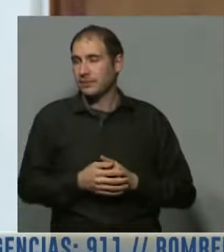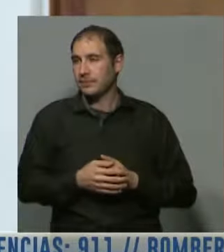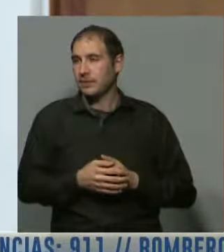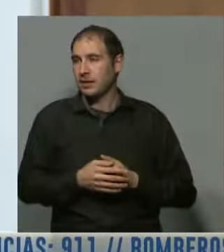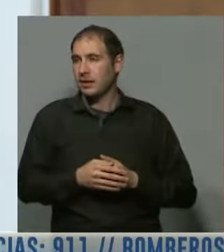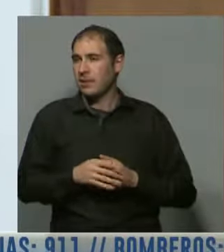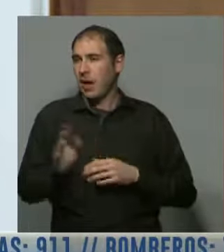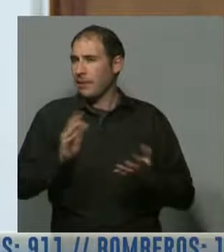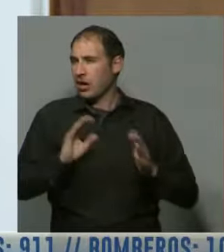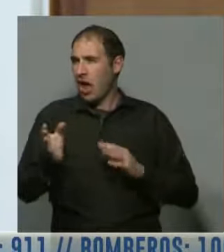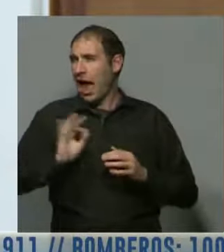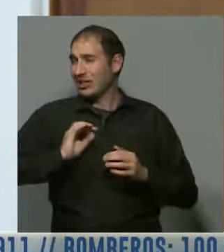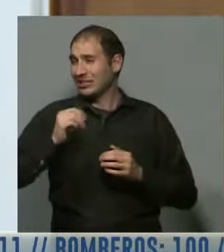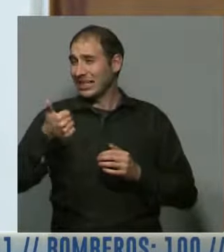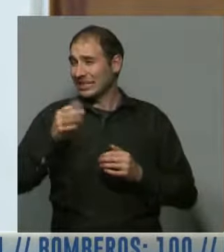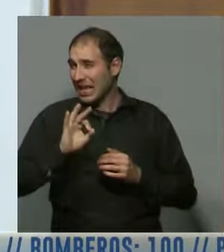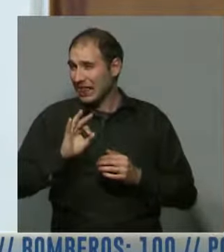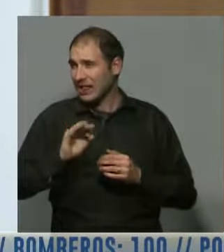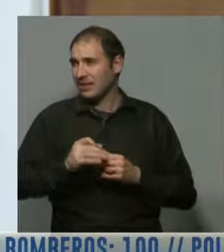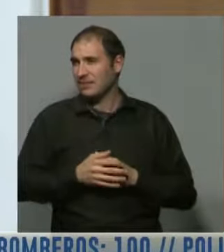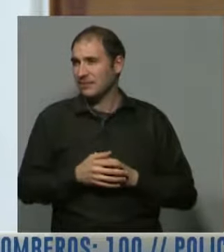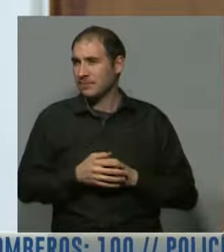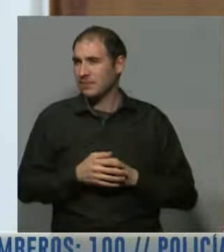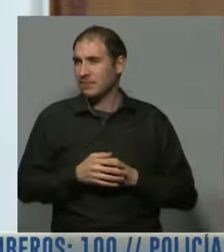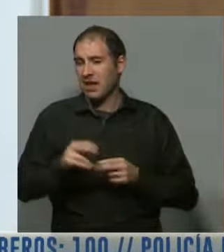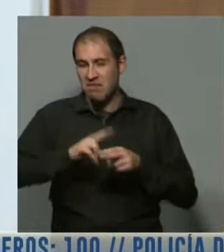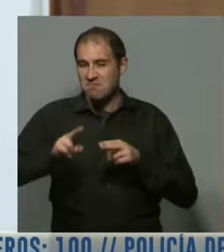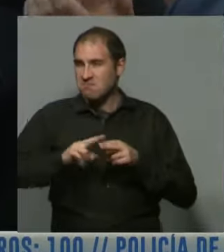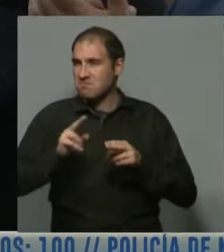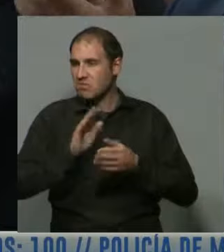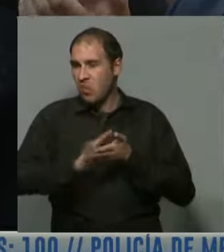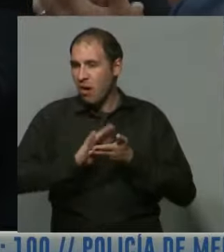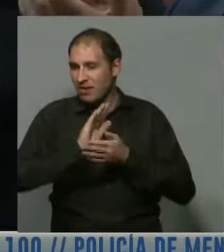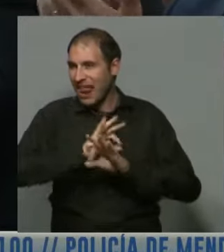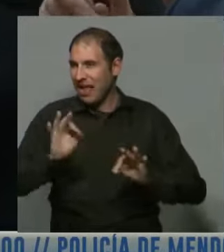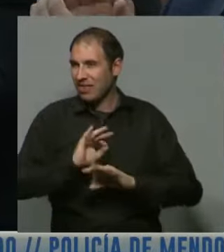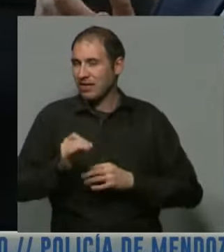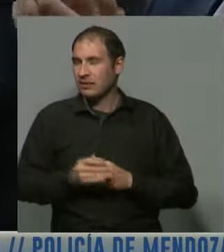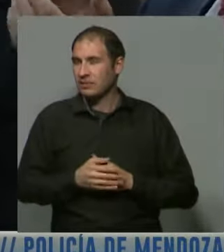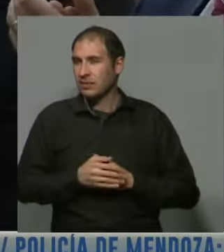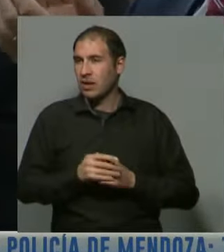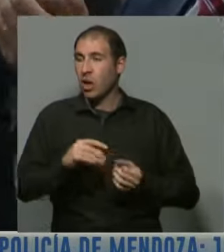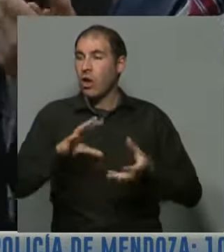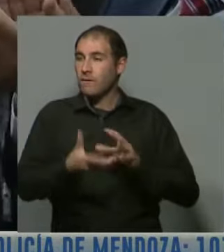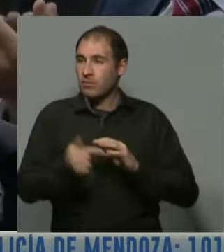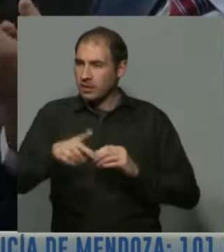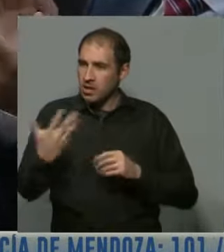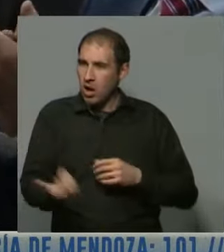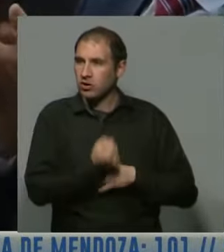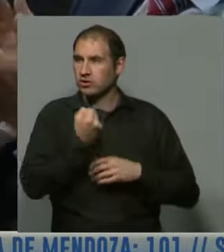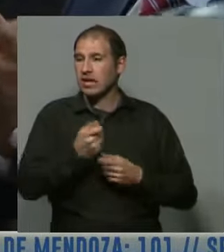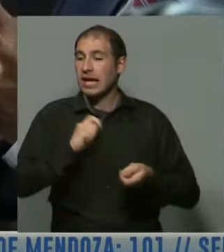hacía más de 60 años que no se tocaba una coma y de esta manera se logró